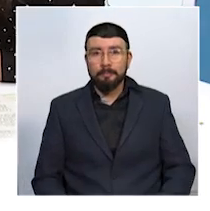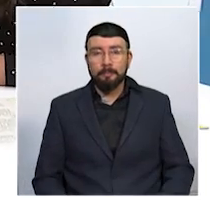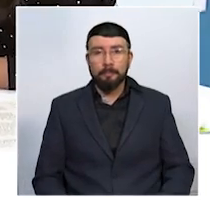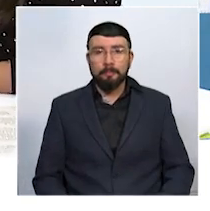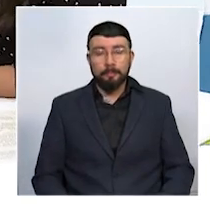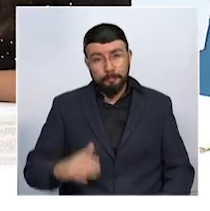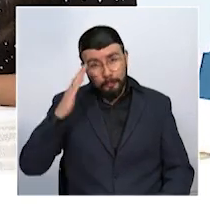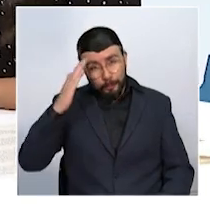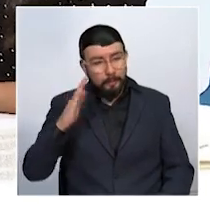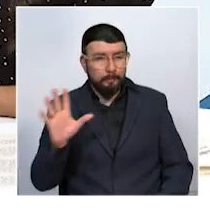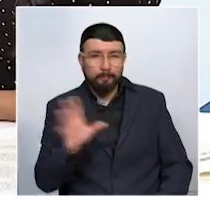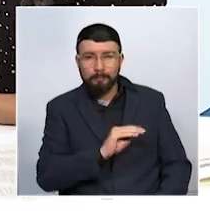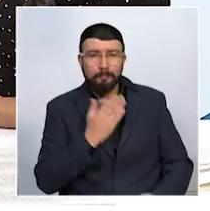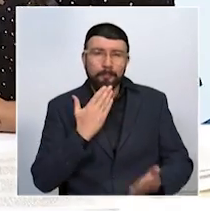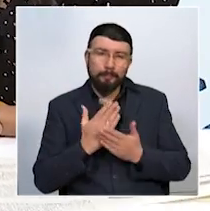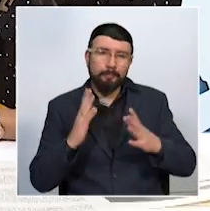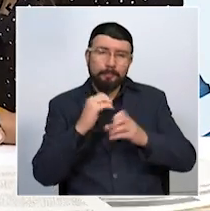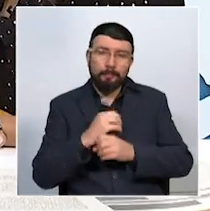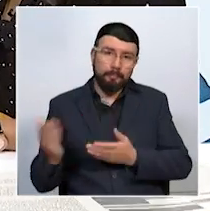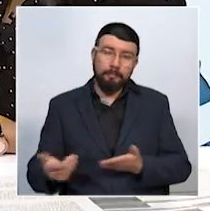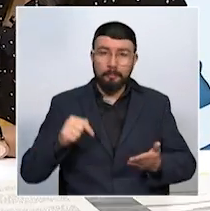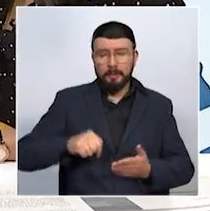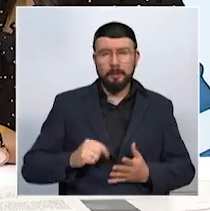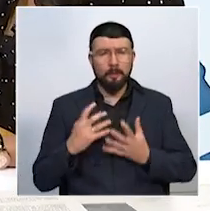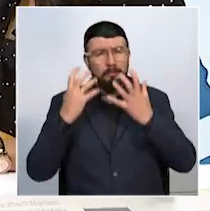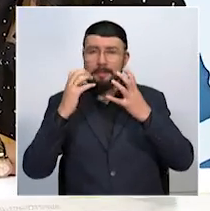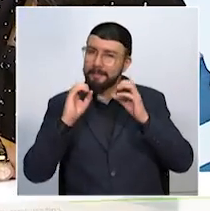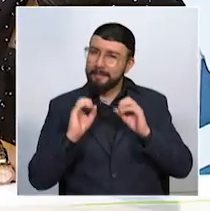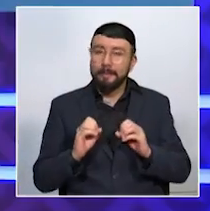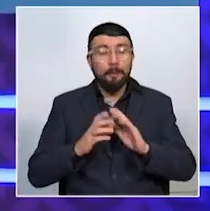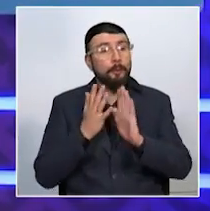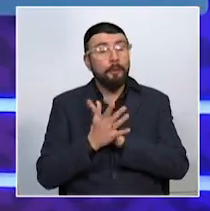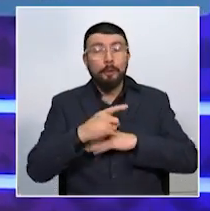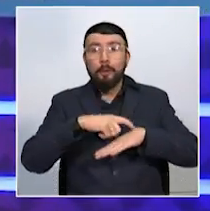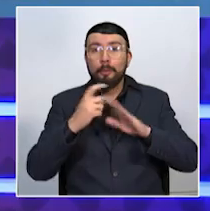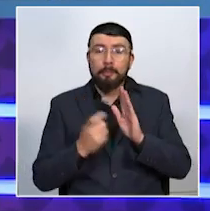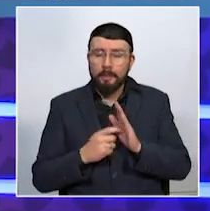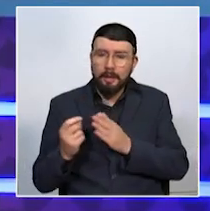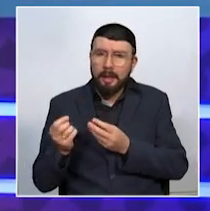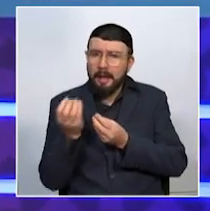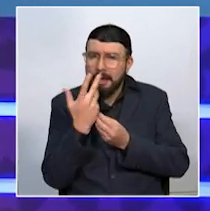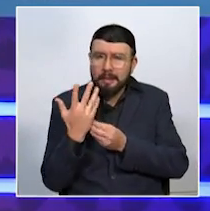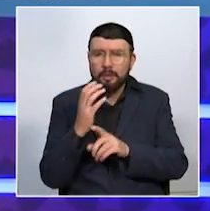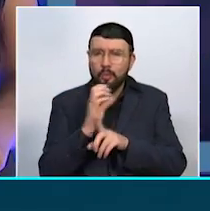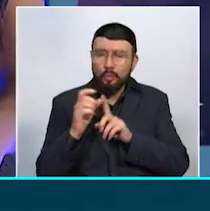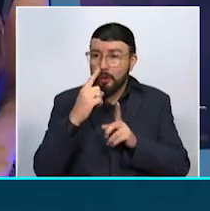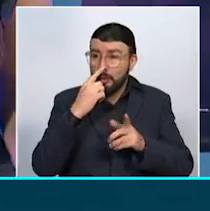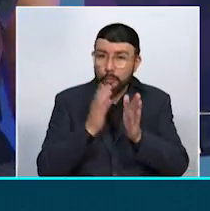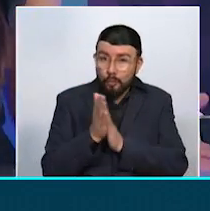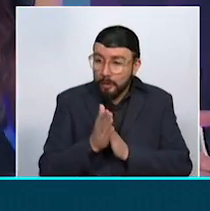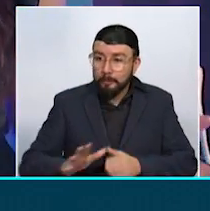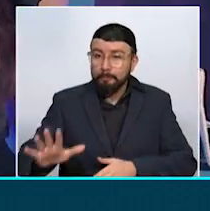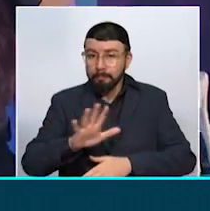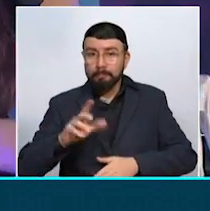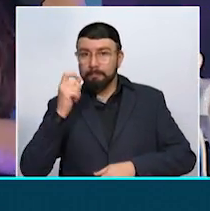Hola, ¿qué tal a todos? Muy buenas noches. Bienvenidos a Cines 3, con toda la información del arte, la cultura y el entretenimiento aquí en El Eje Cafetero. Y